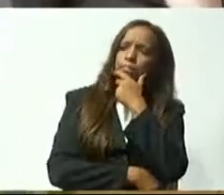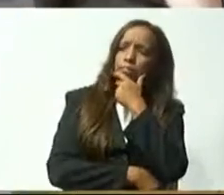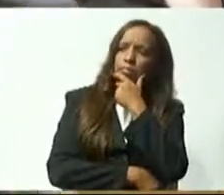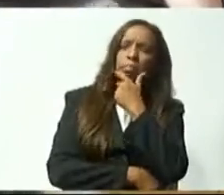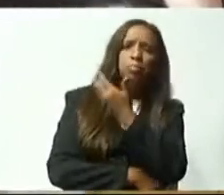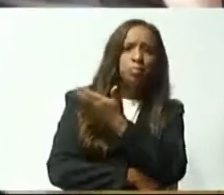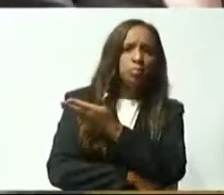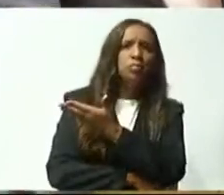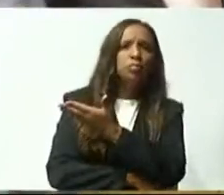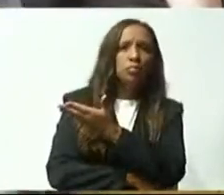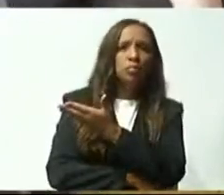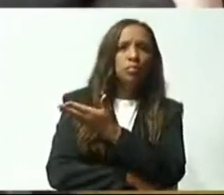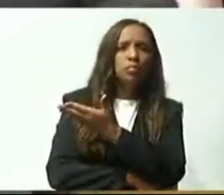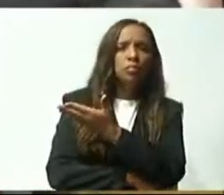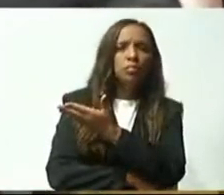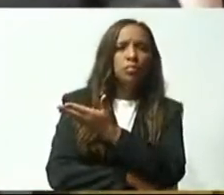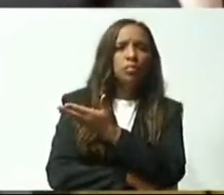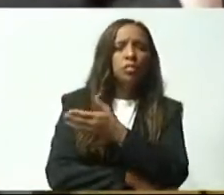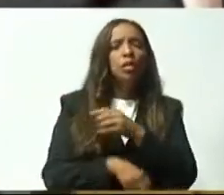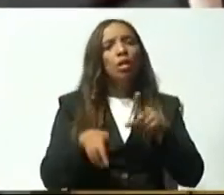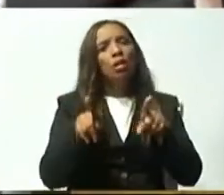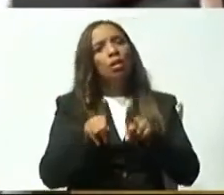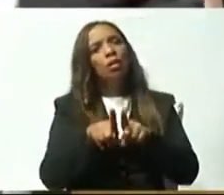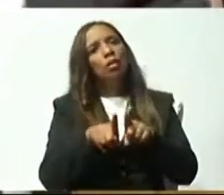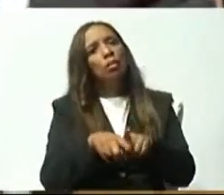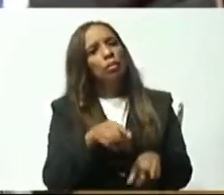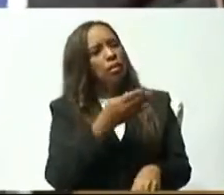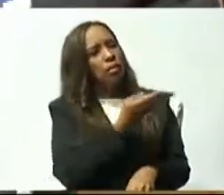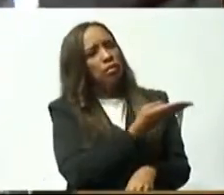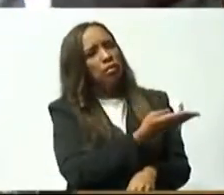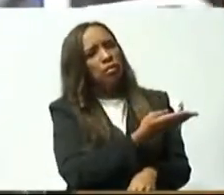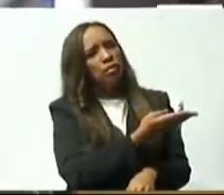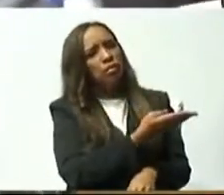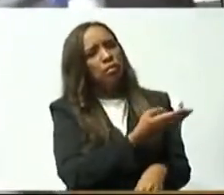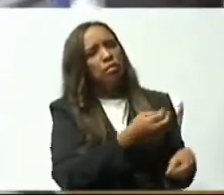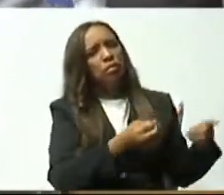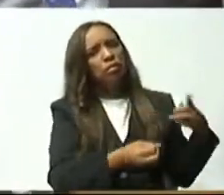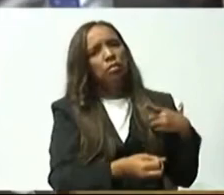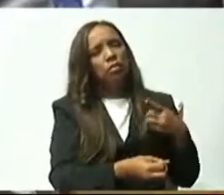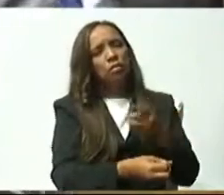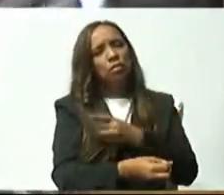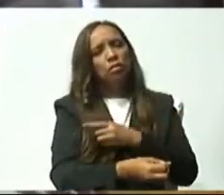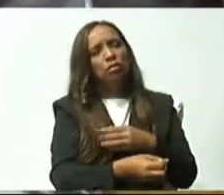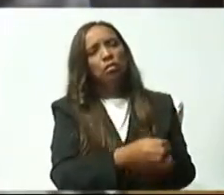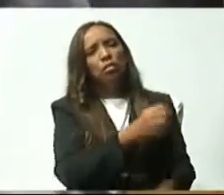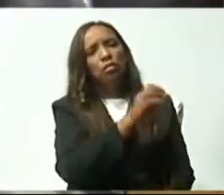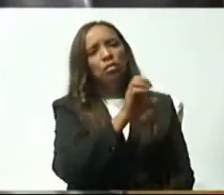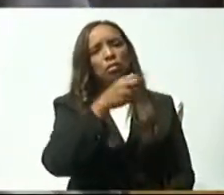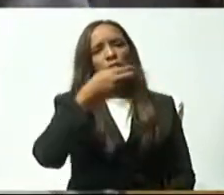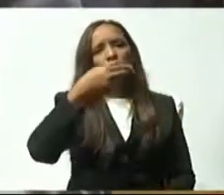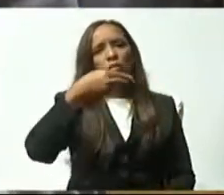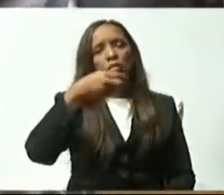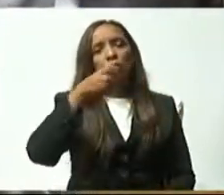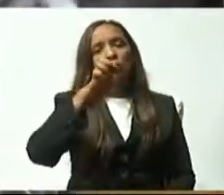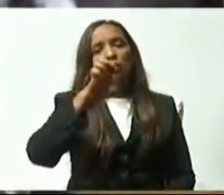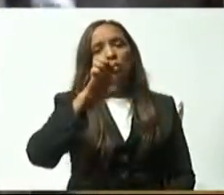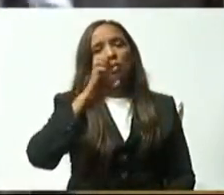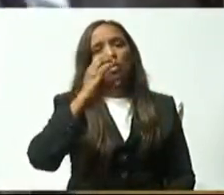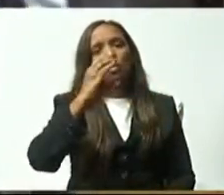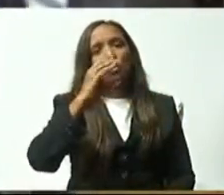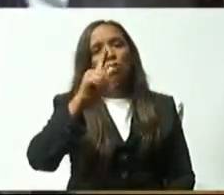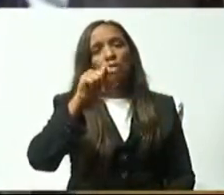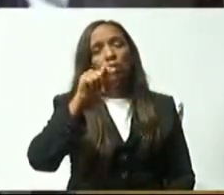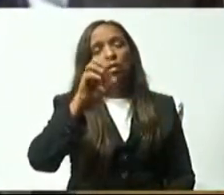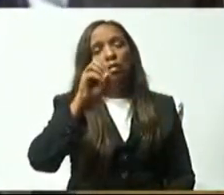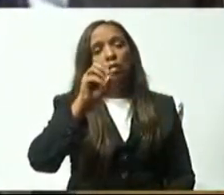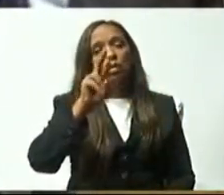Héctor Félix con quien he compartido en este escenario por más de 11 años y a